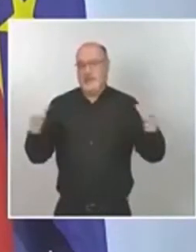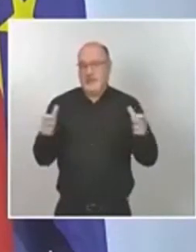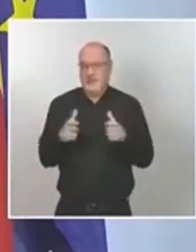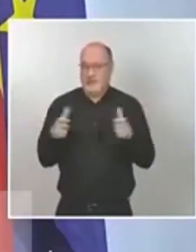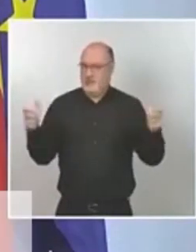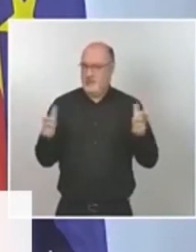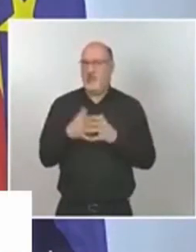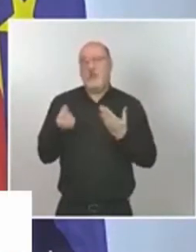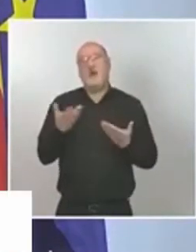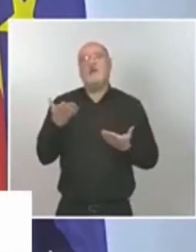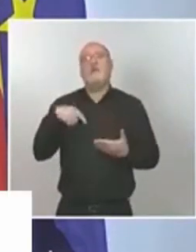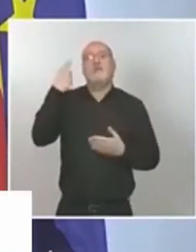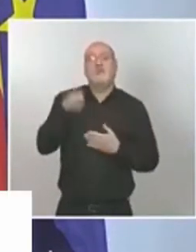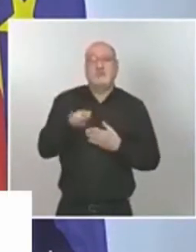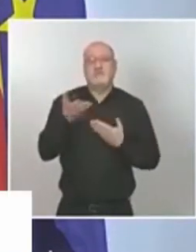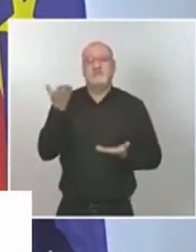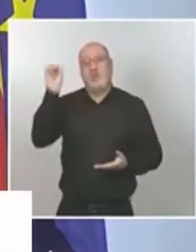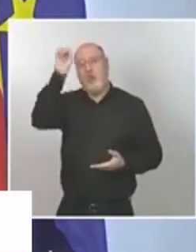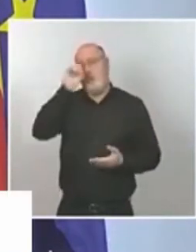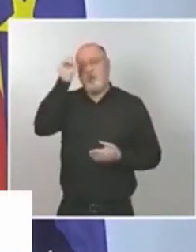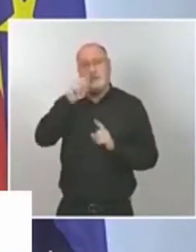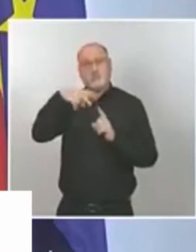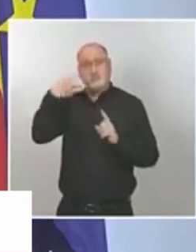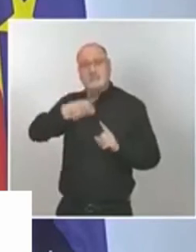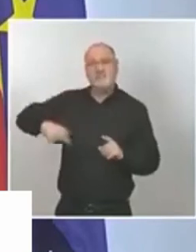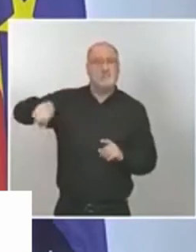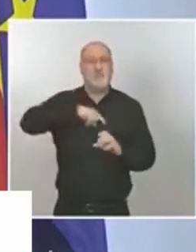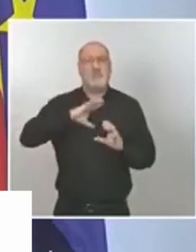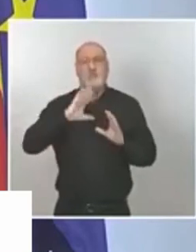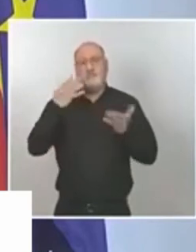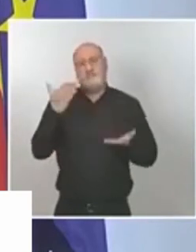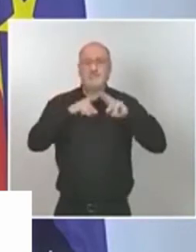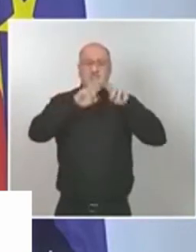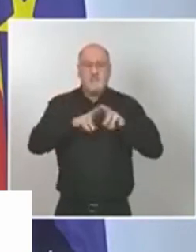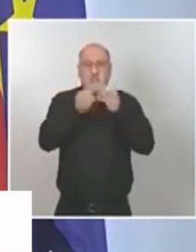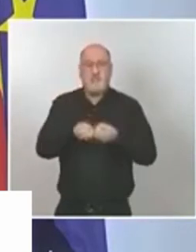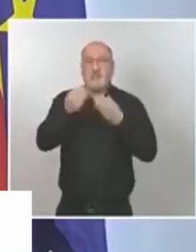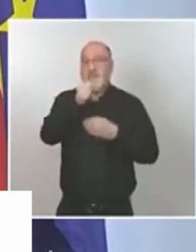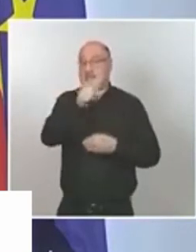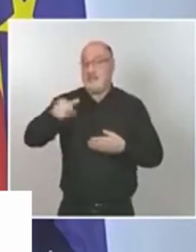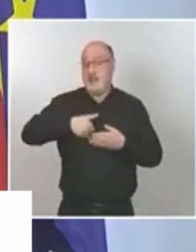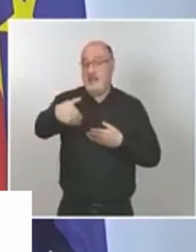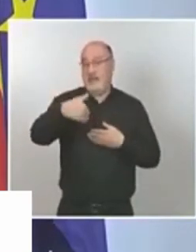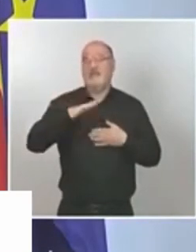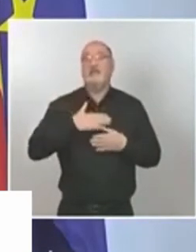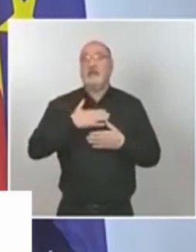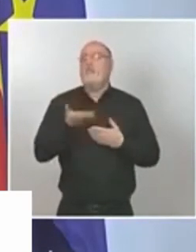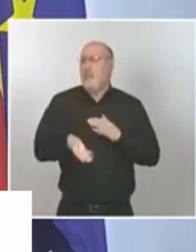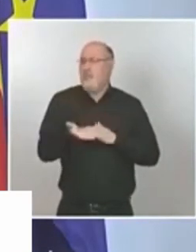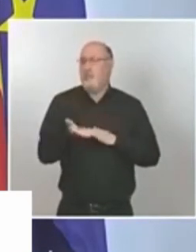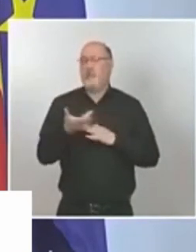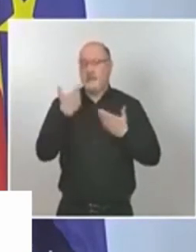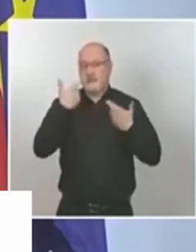más precisas a lo largo de la semana pero en cualquier caso sí que es importante señalar que seguimos observando